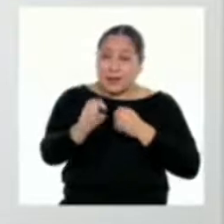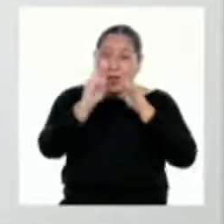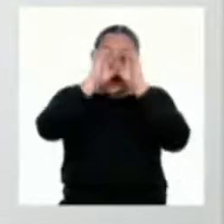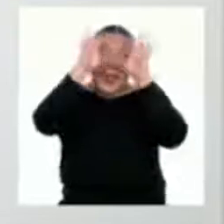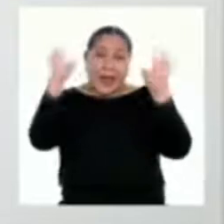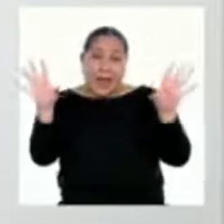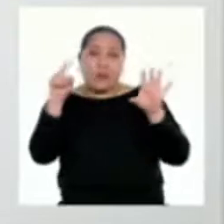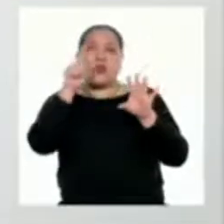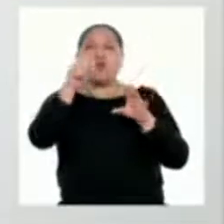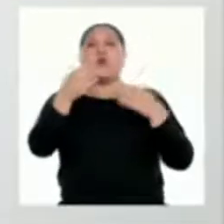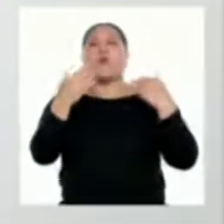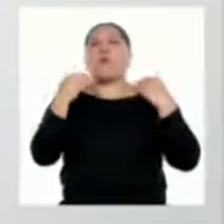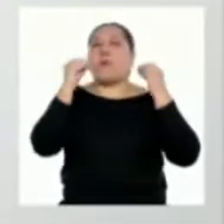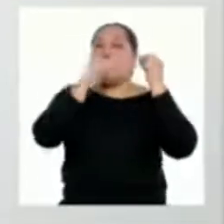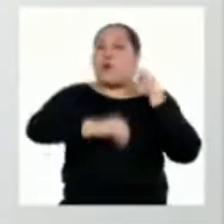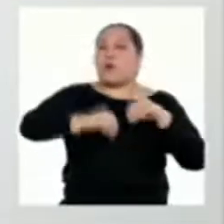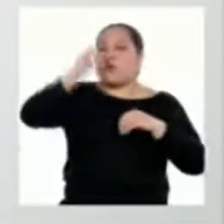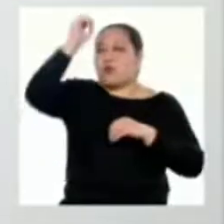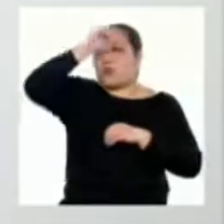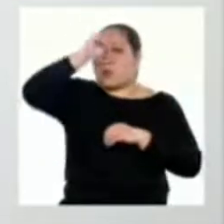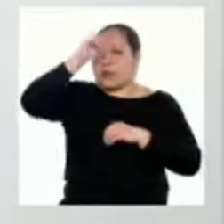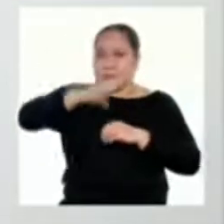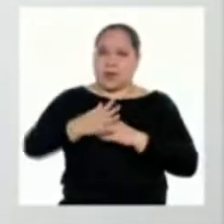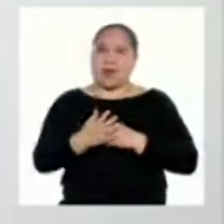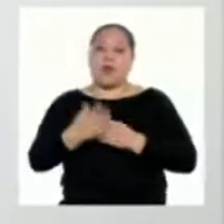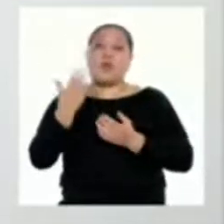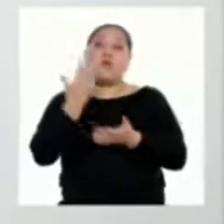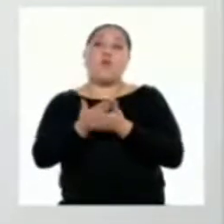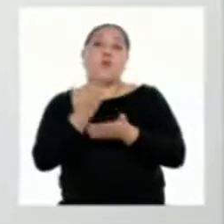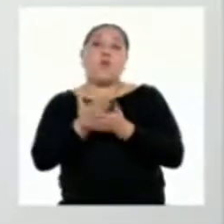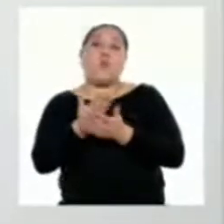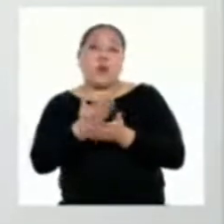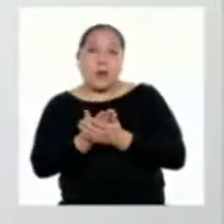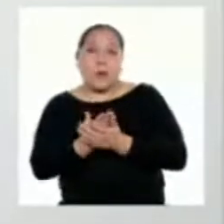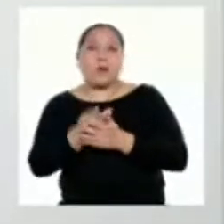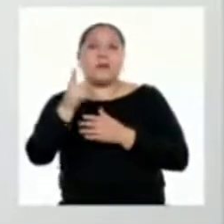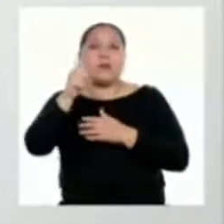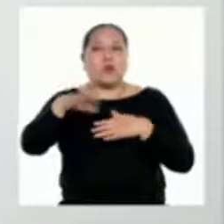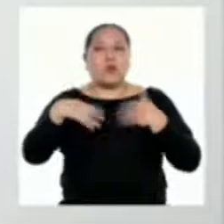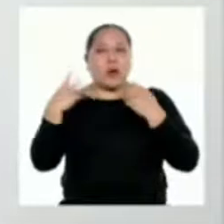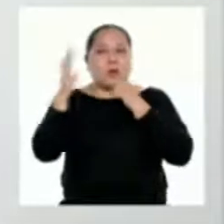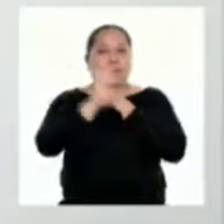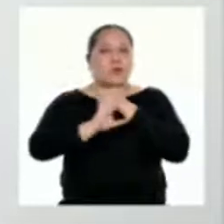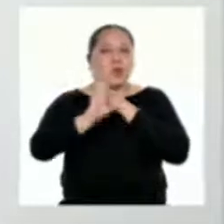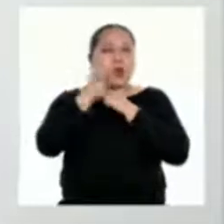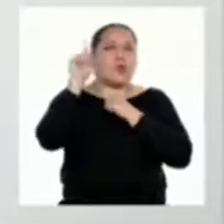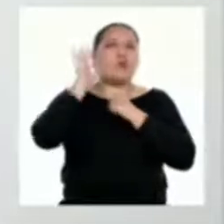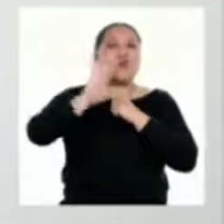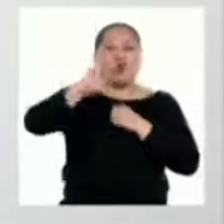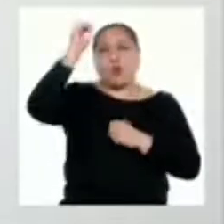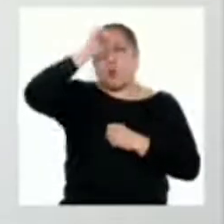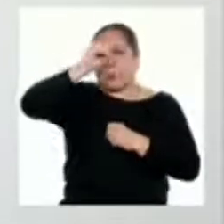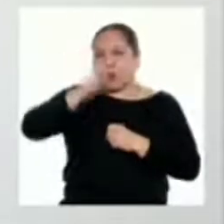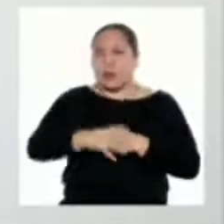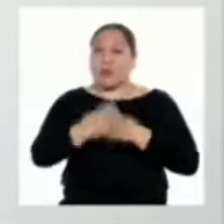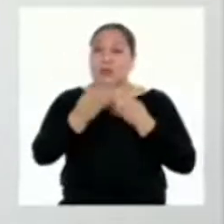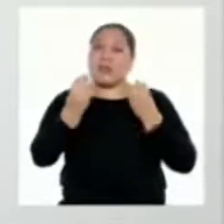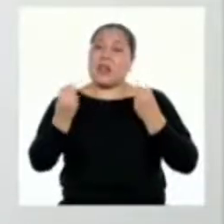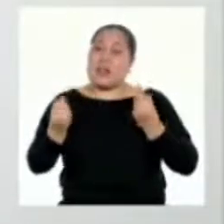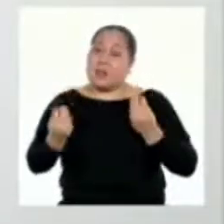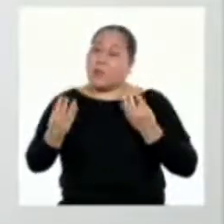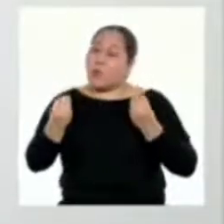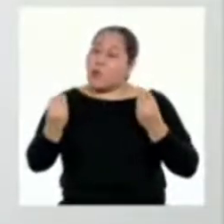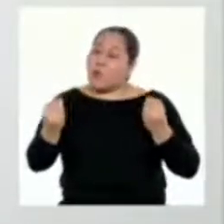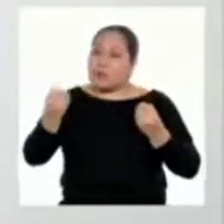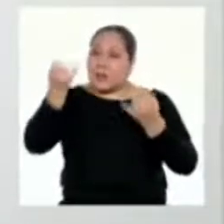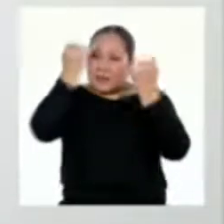sustentada sólida tener una postura y ser capaces de defenderla y tener muchas fuentes y puntos de